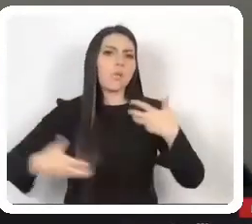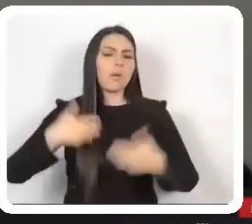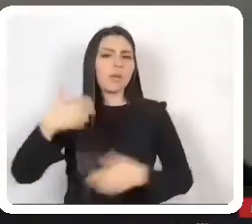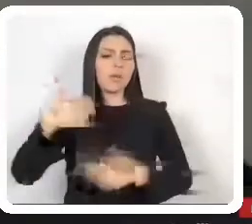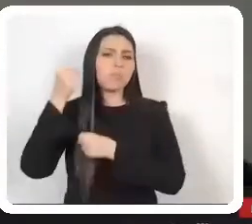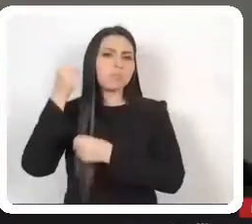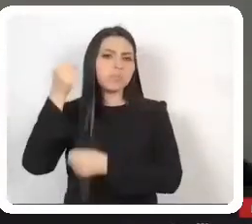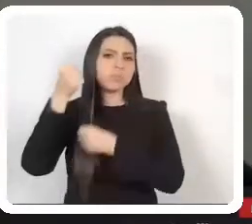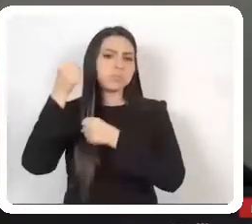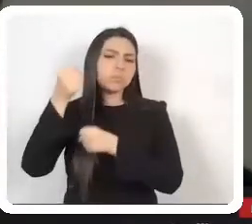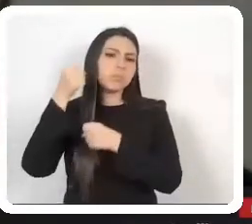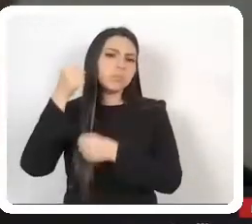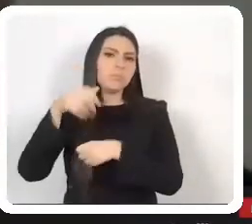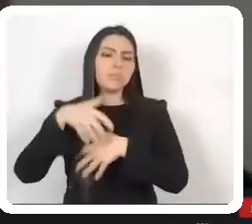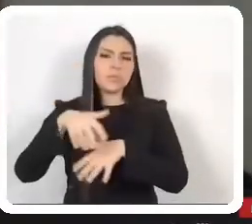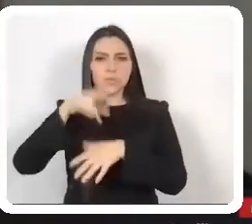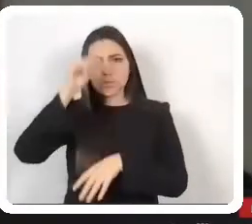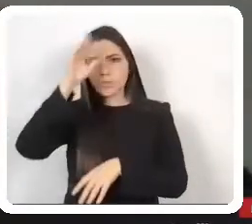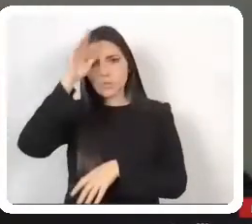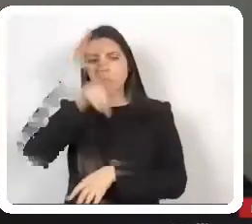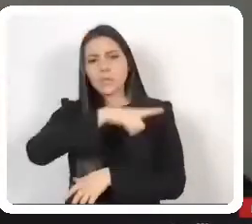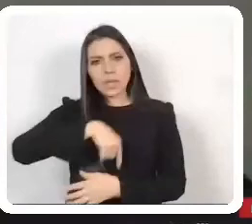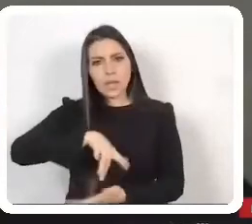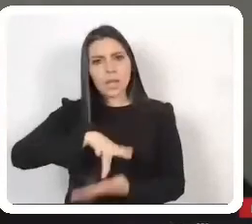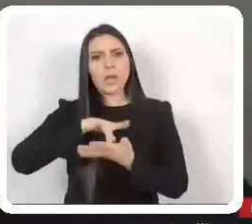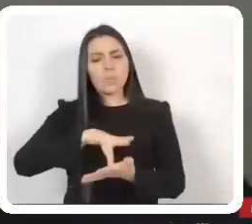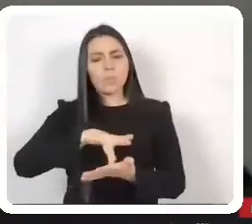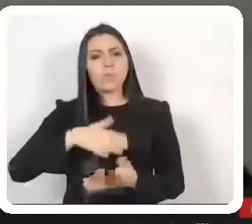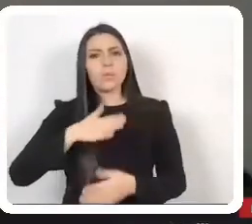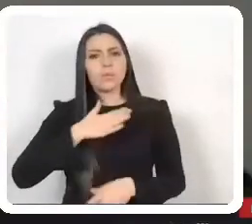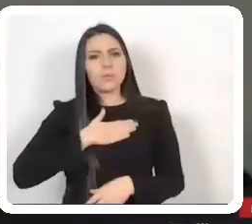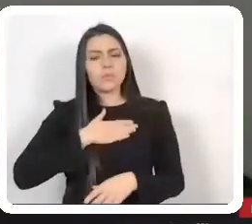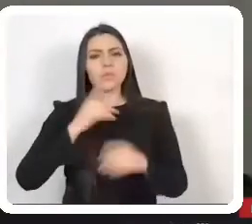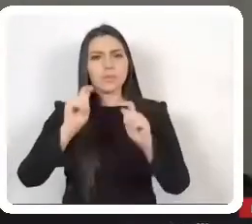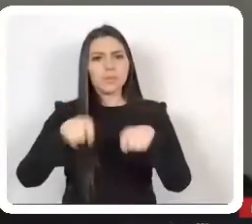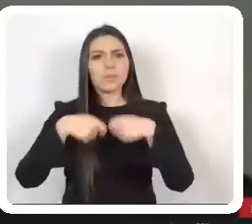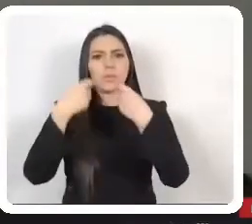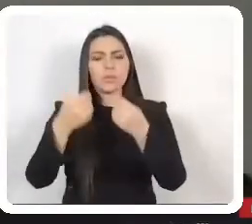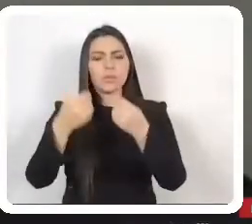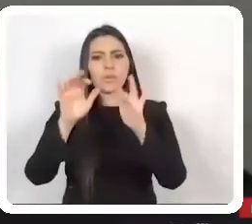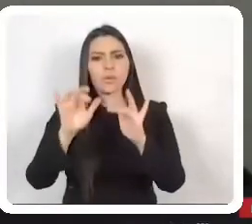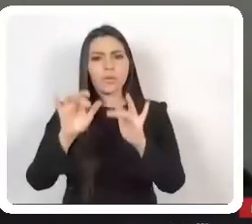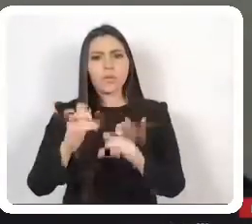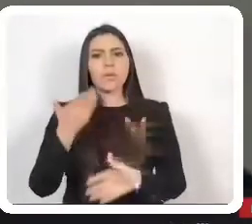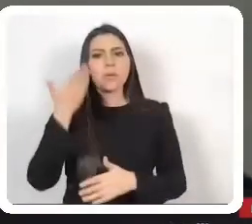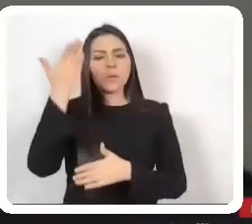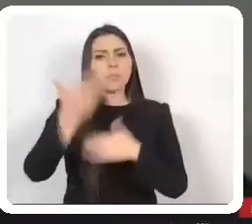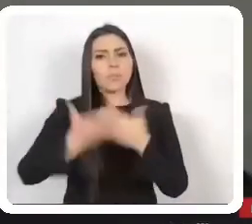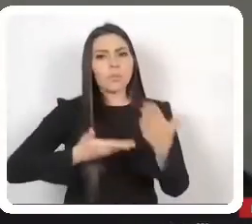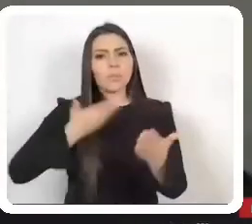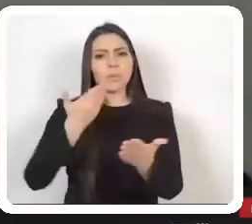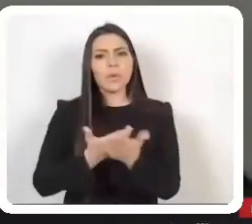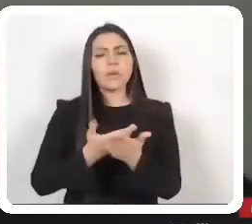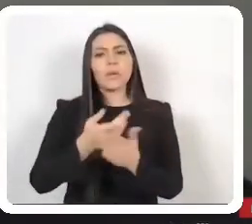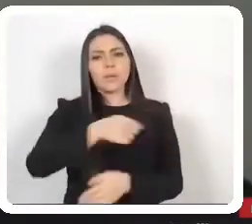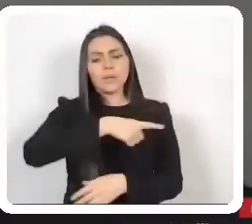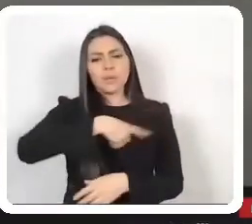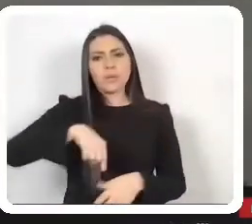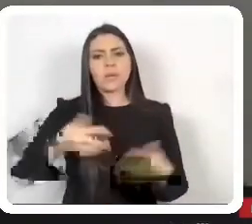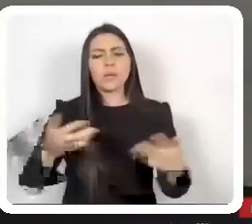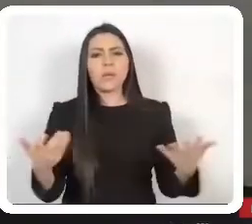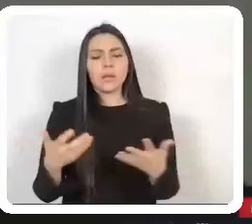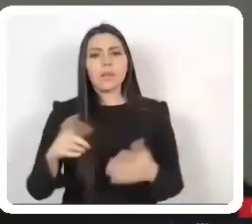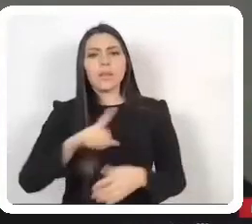manifestando. Compañeros diputados, apoyemos. Yo les haré llegar un oficio de petición para que tomemos cartas en el asunto y